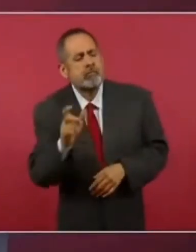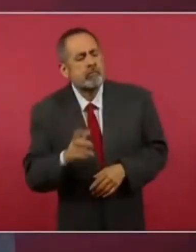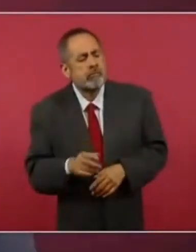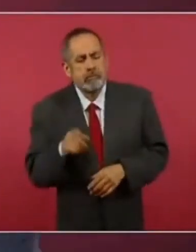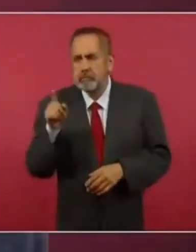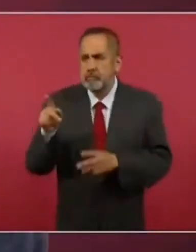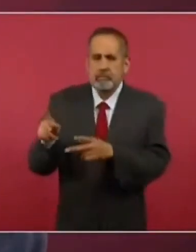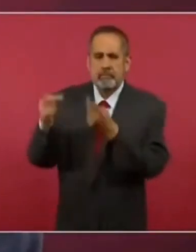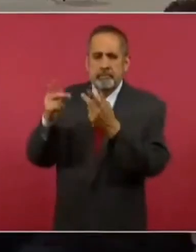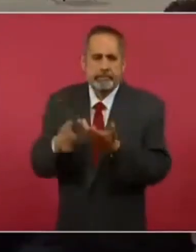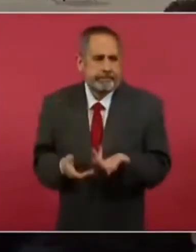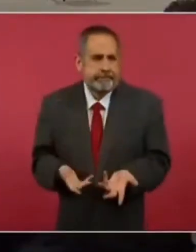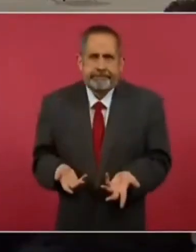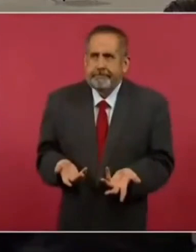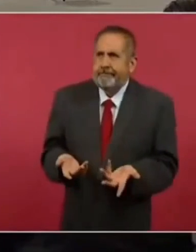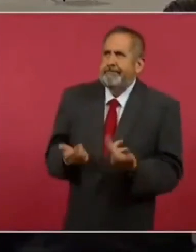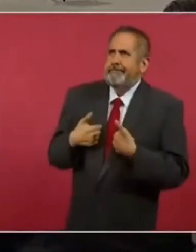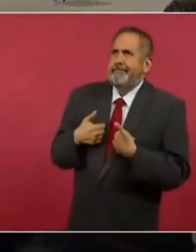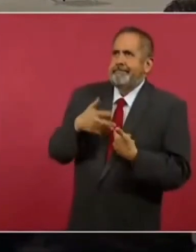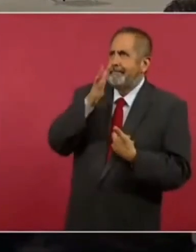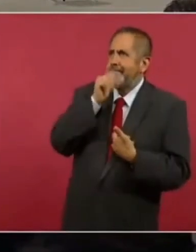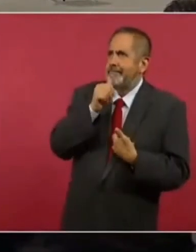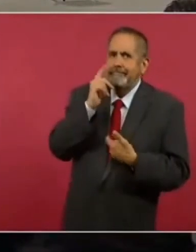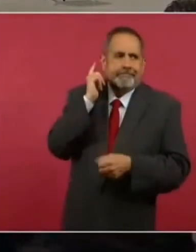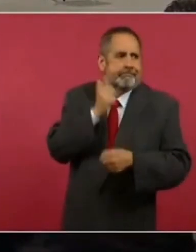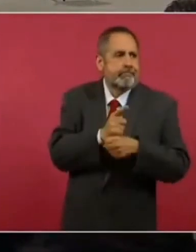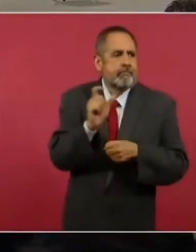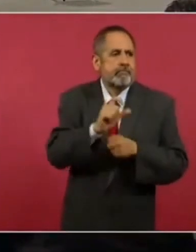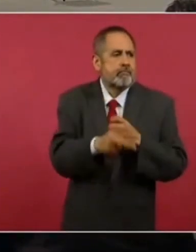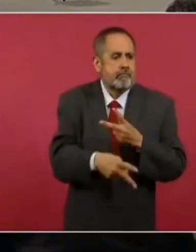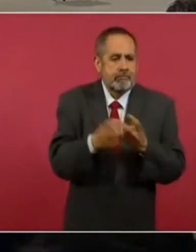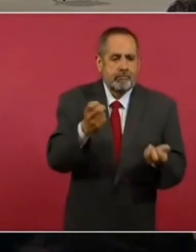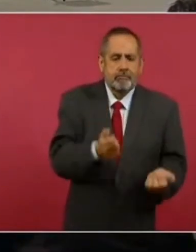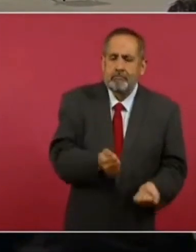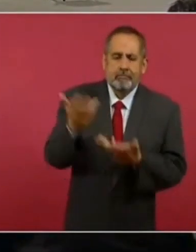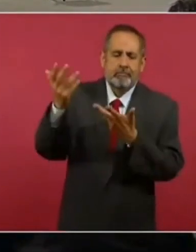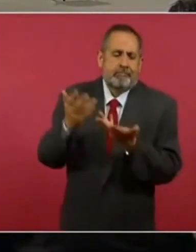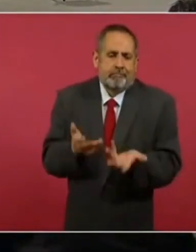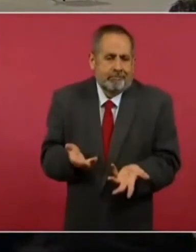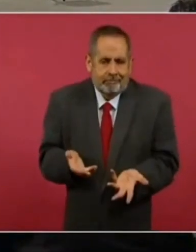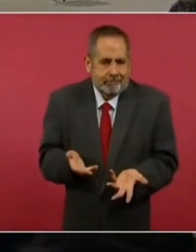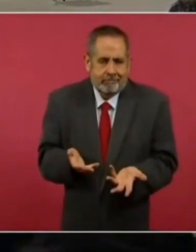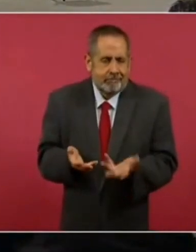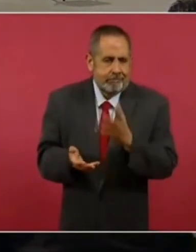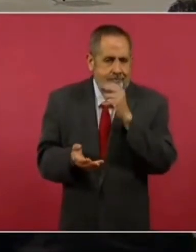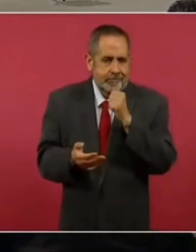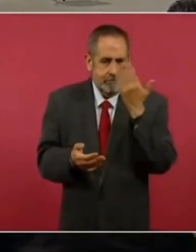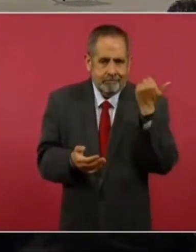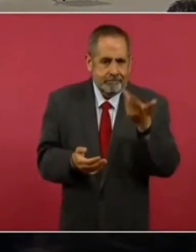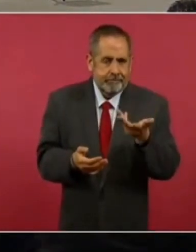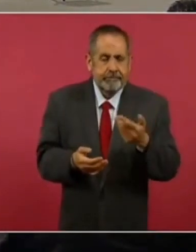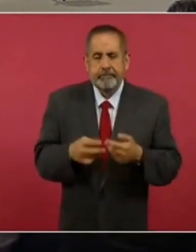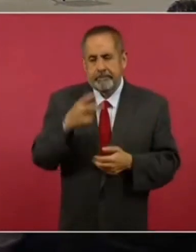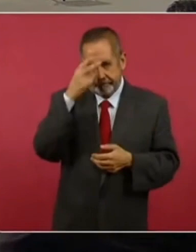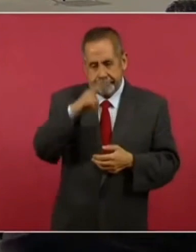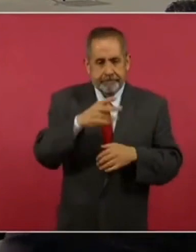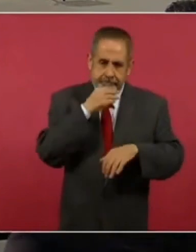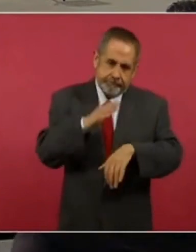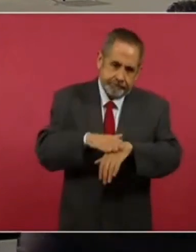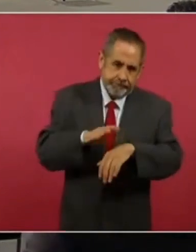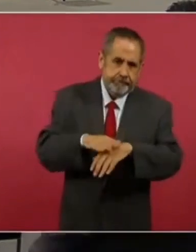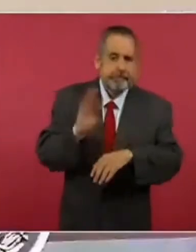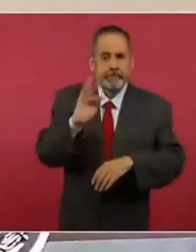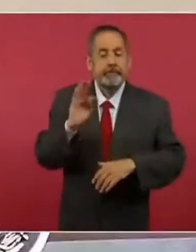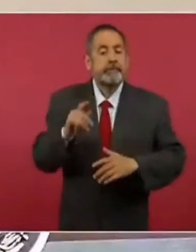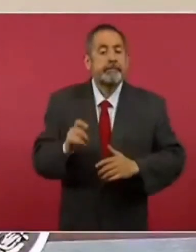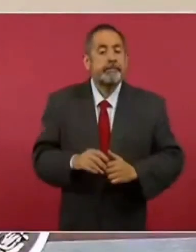la venta. Obviamente, esto no es posible. México, como sucede con otros países, sostiene que, en todo